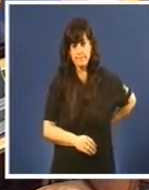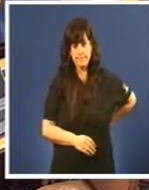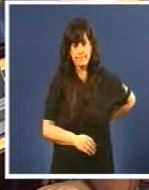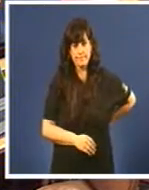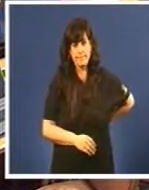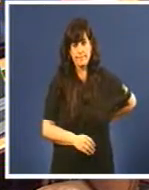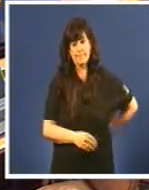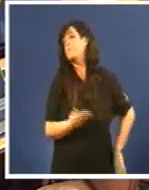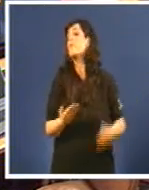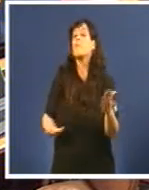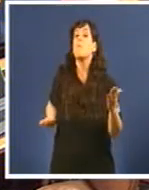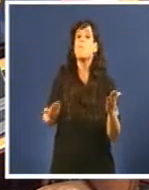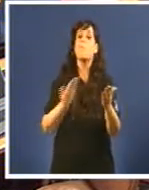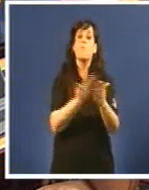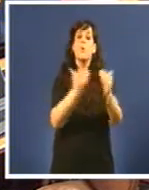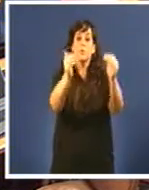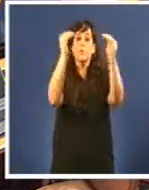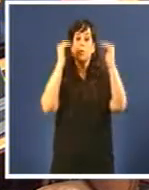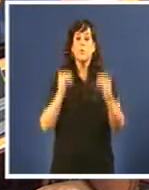Siguiente proposición do Grupo Parlamentario de Alternativas Galegas.